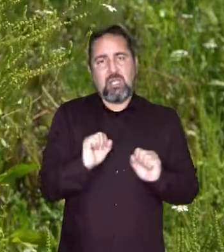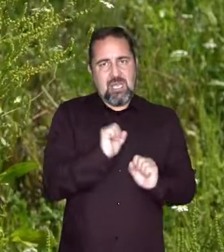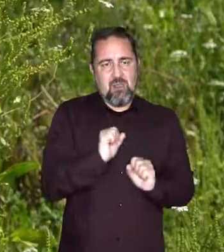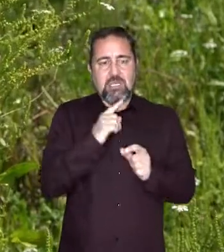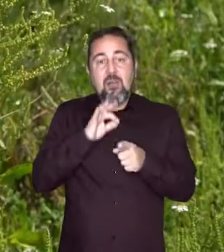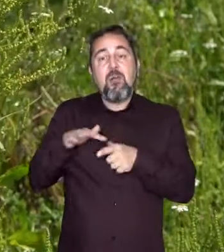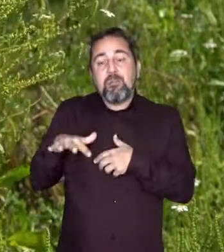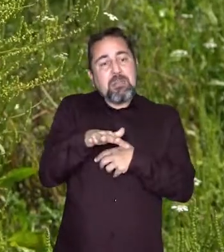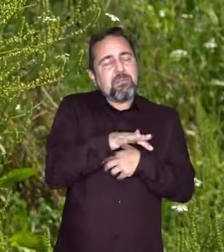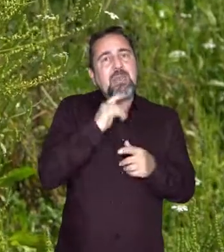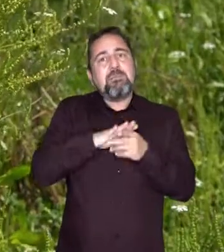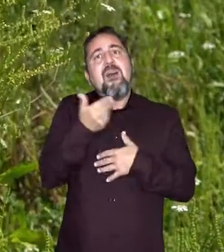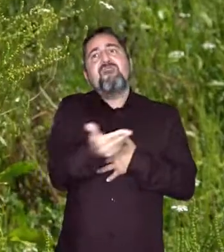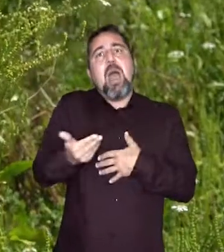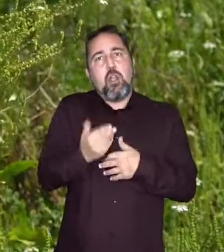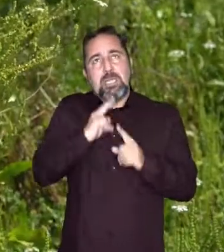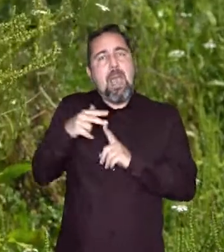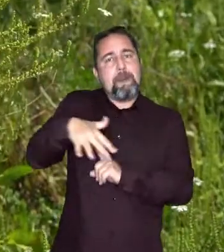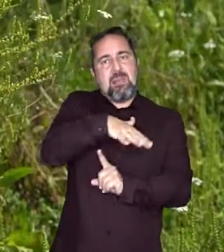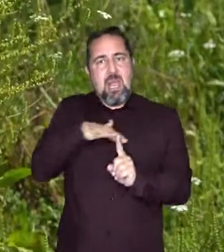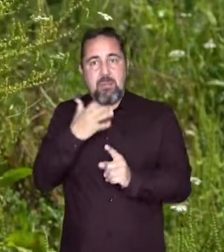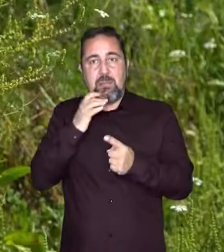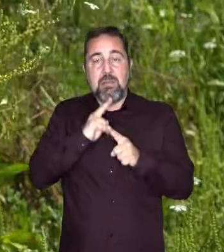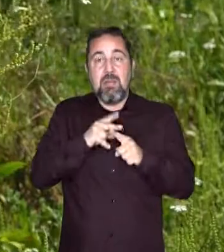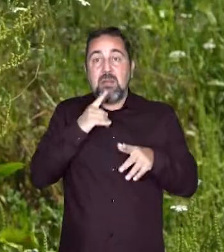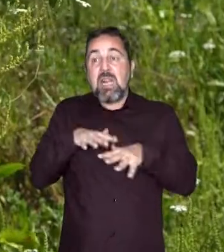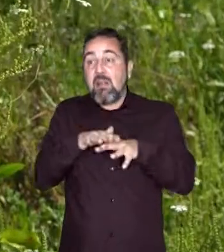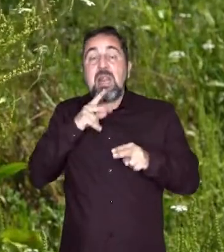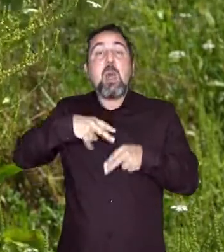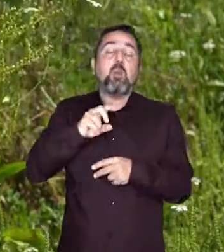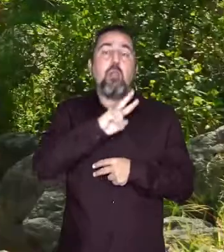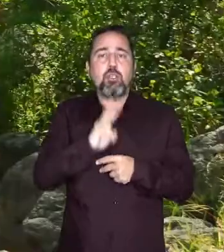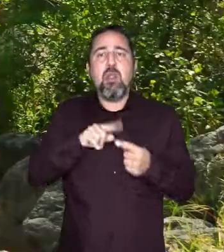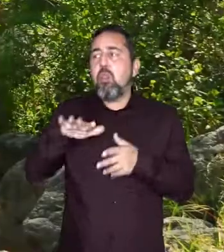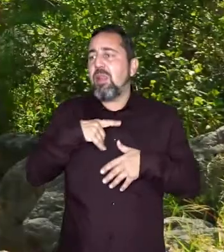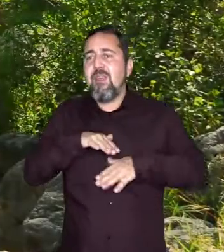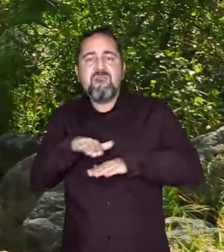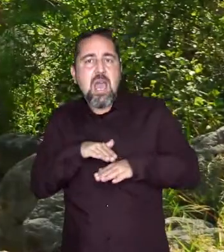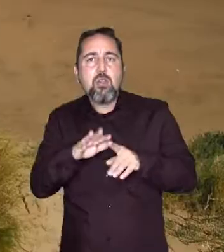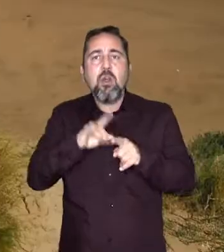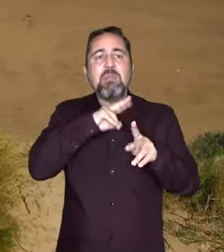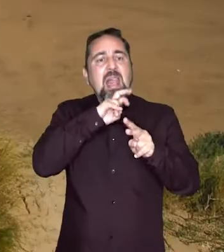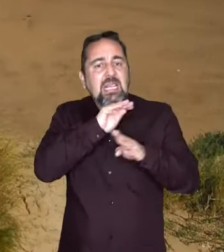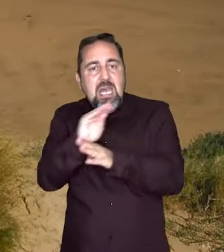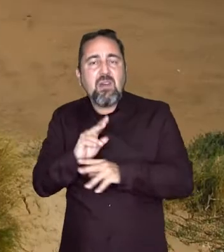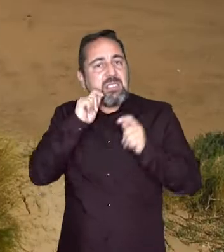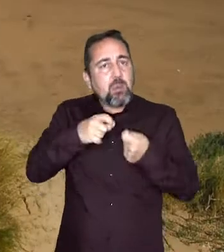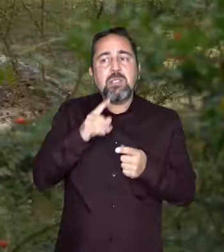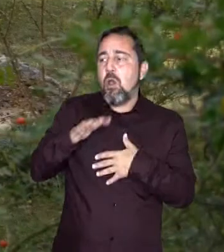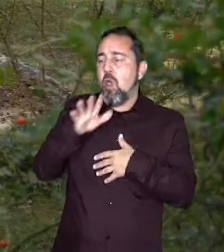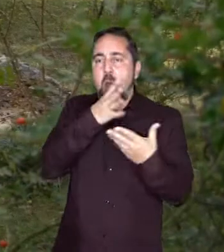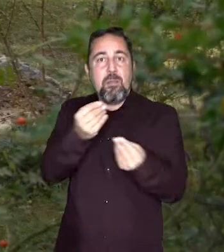registro de zonas protegidas, que incluye diferentes espacios con valor ambiental adicional, como son Red Natura 2000, zonas de baño,